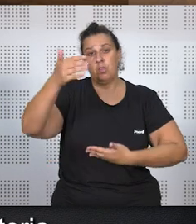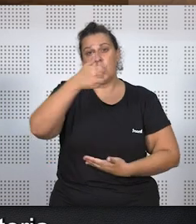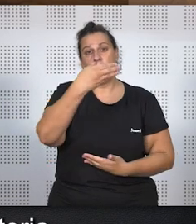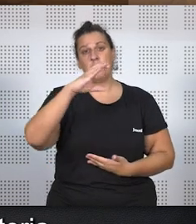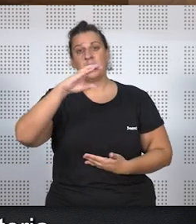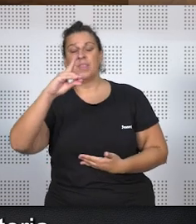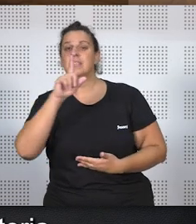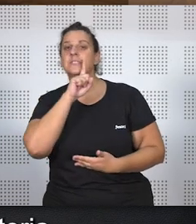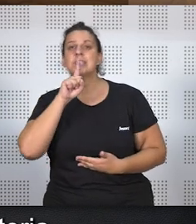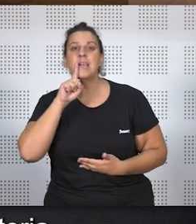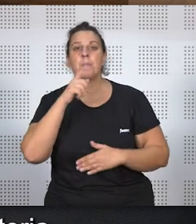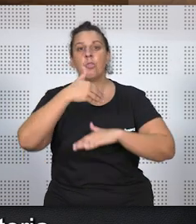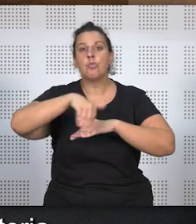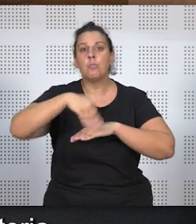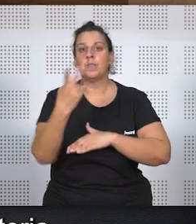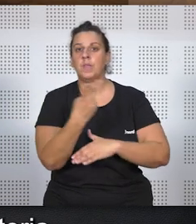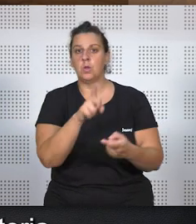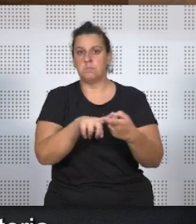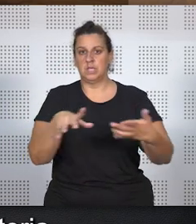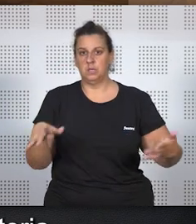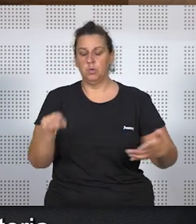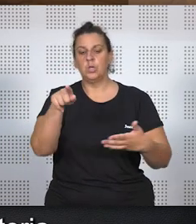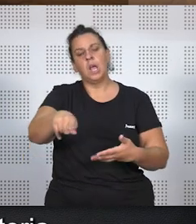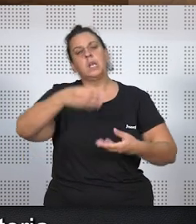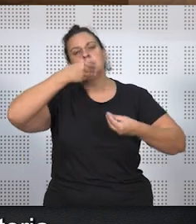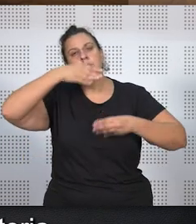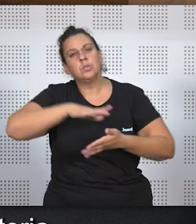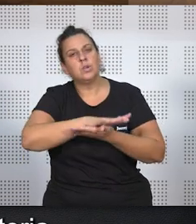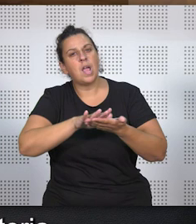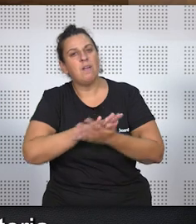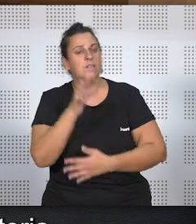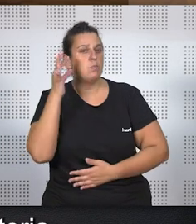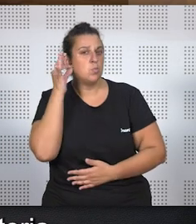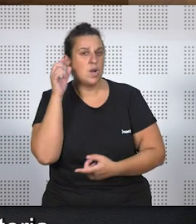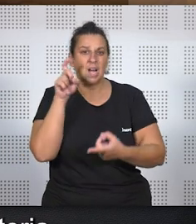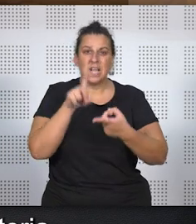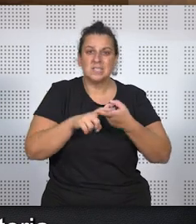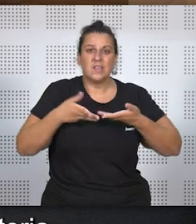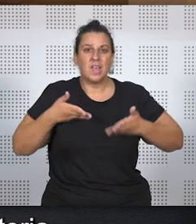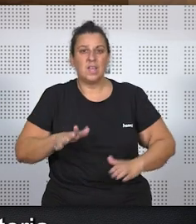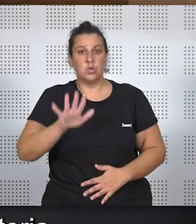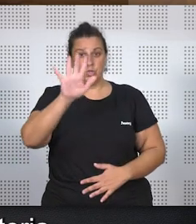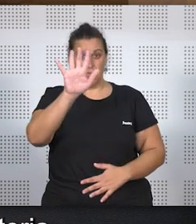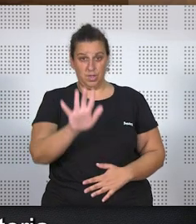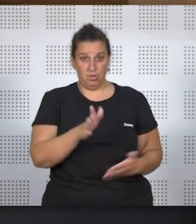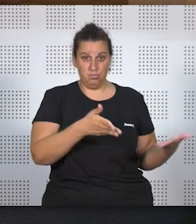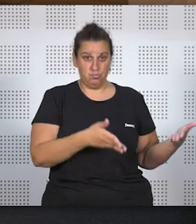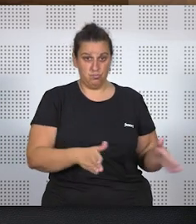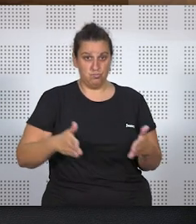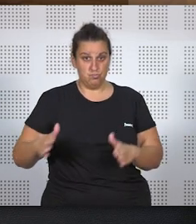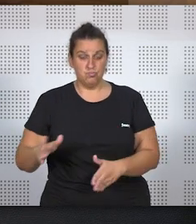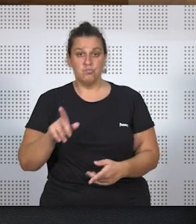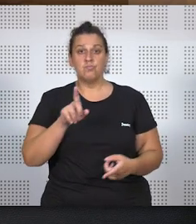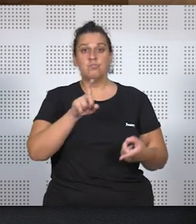se llama El domicilio conyugal. En él contaba la historia de una señora casada con cinco hijos a